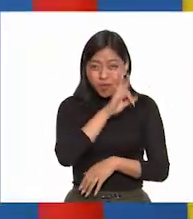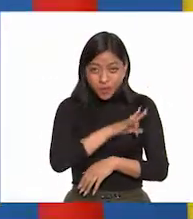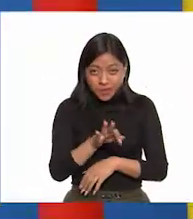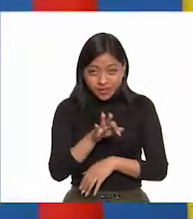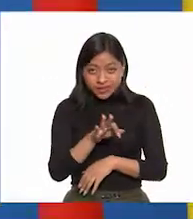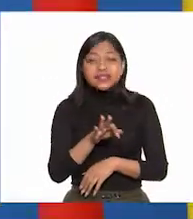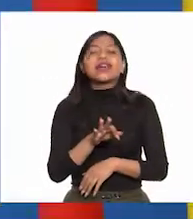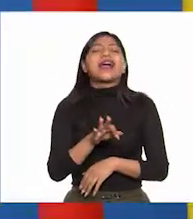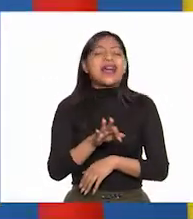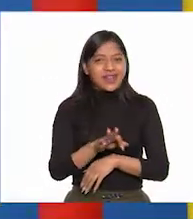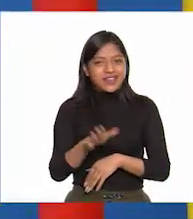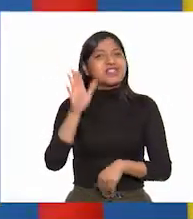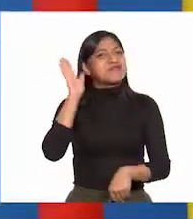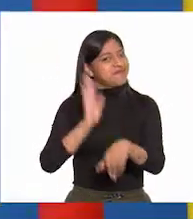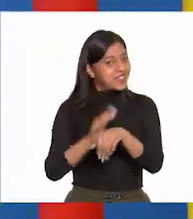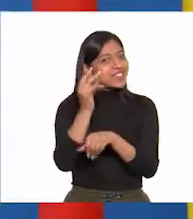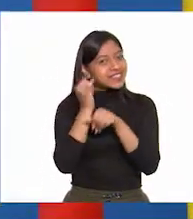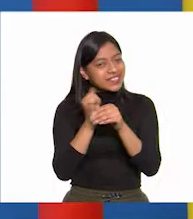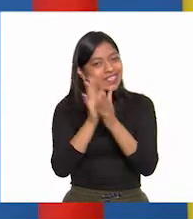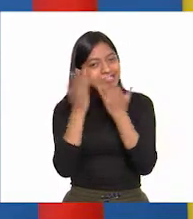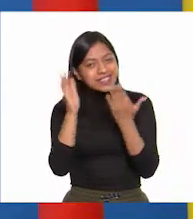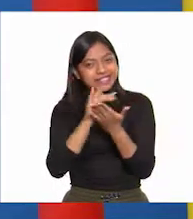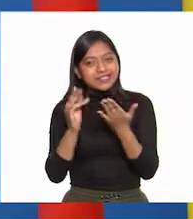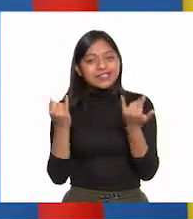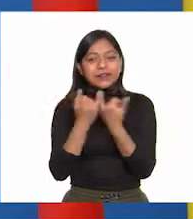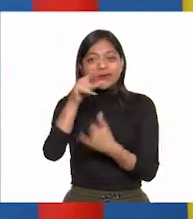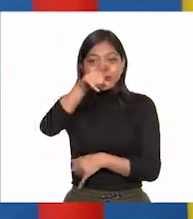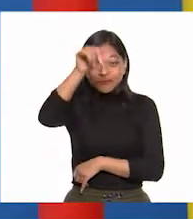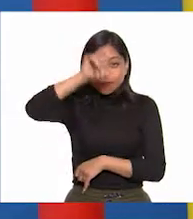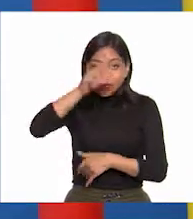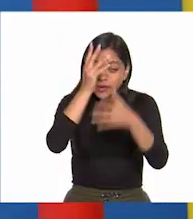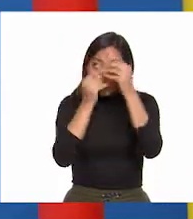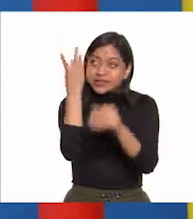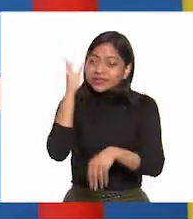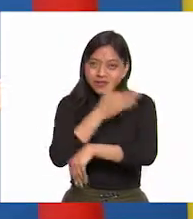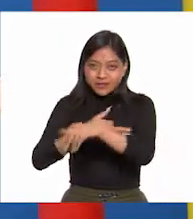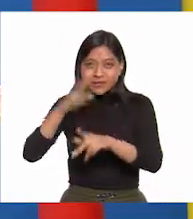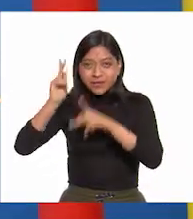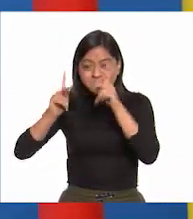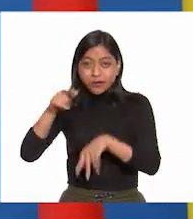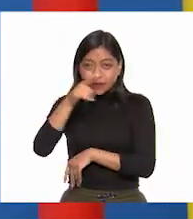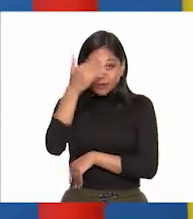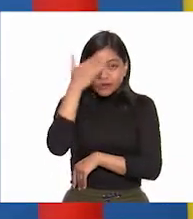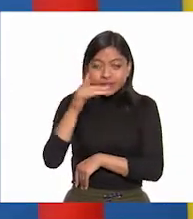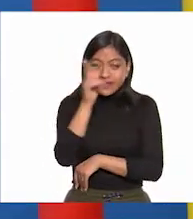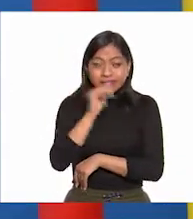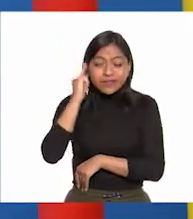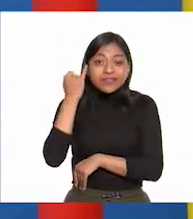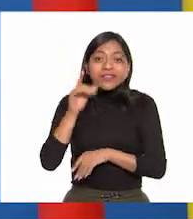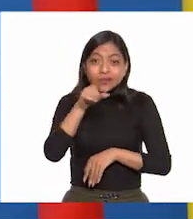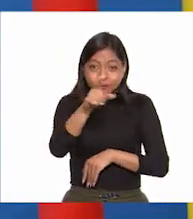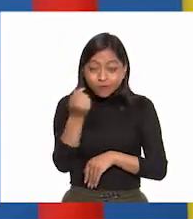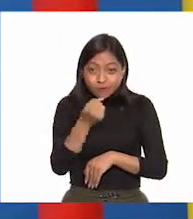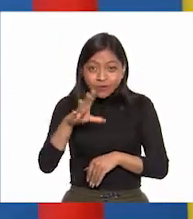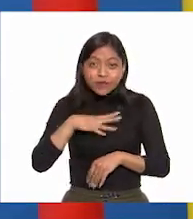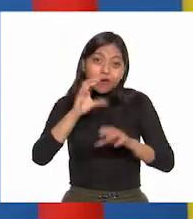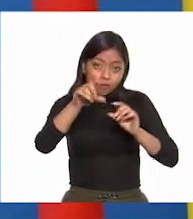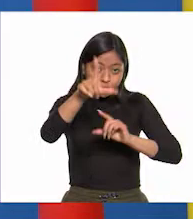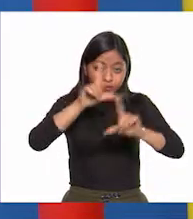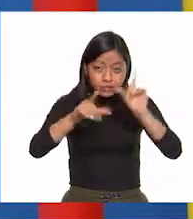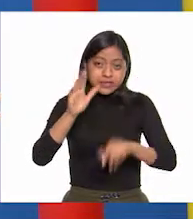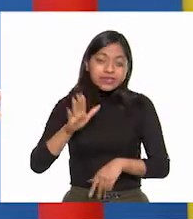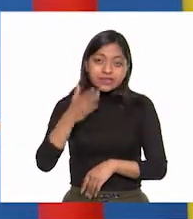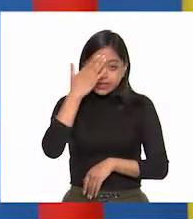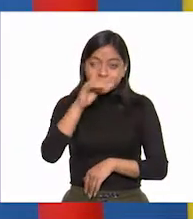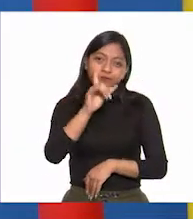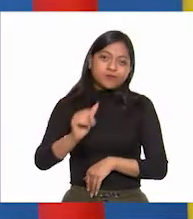es posible, consulta otros libros y comenta el tema de hoy con tu familia. Si tienes la fortuna de hablar una lengua indígena, aprovecha